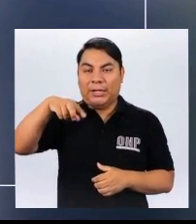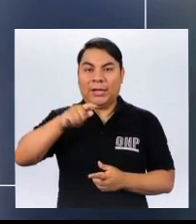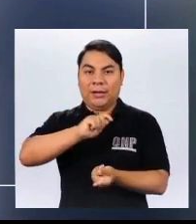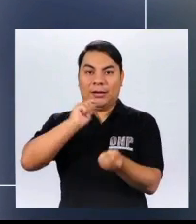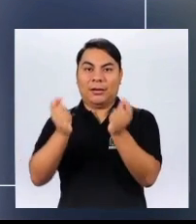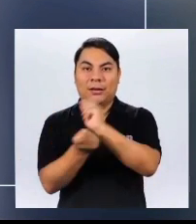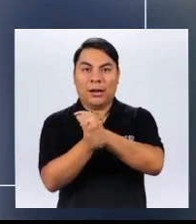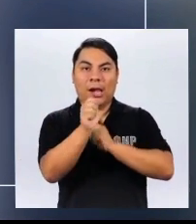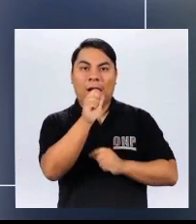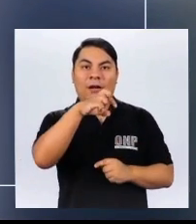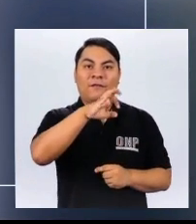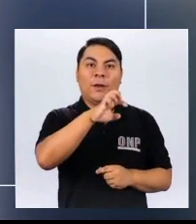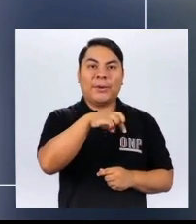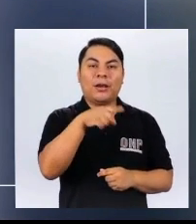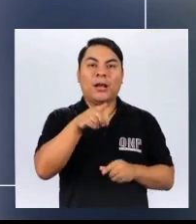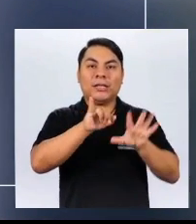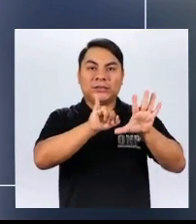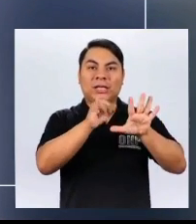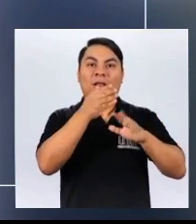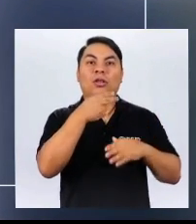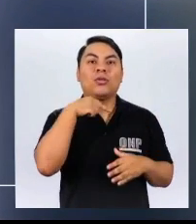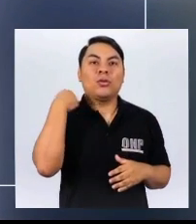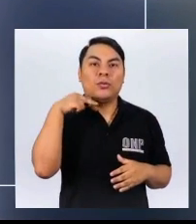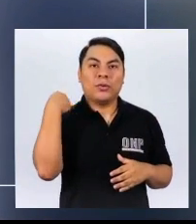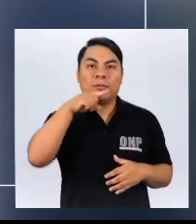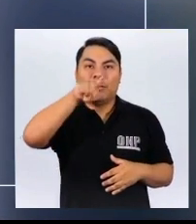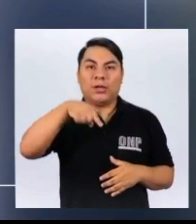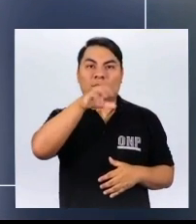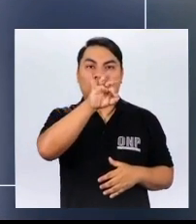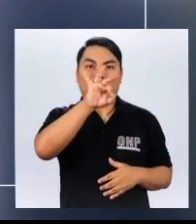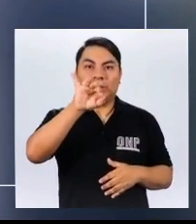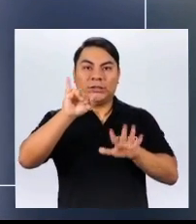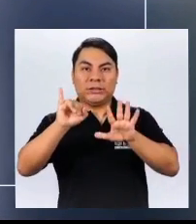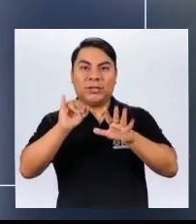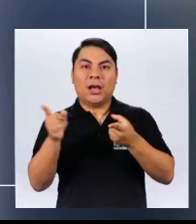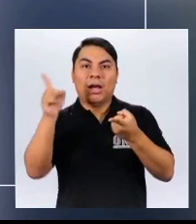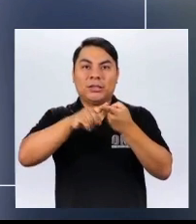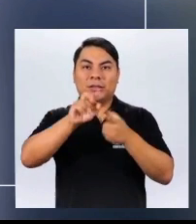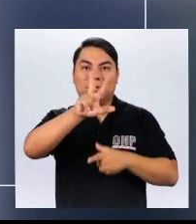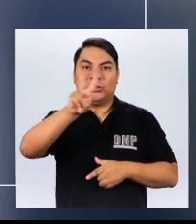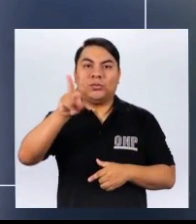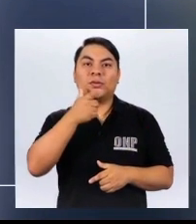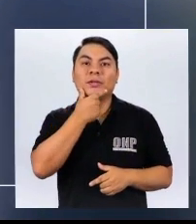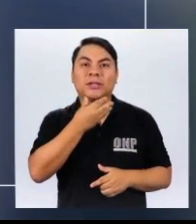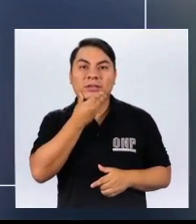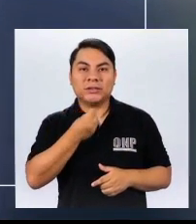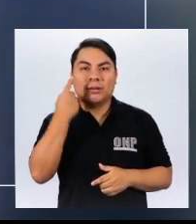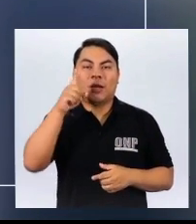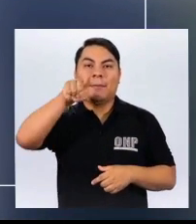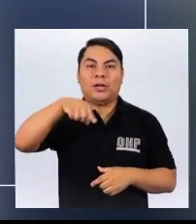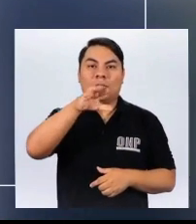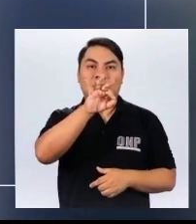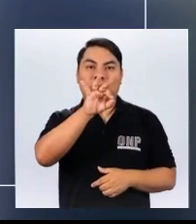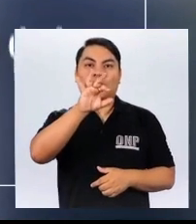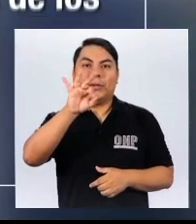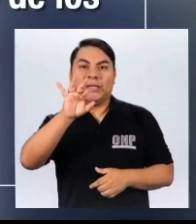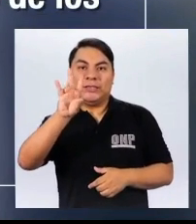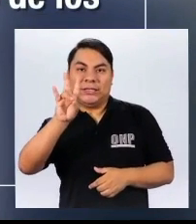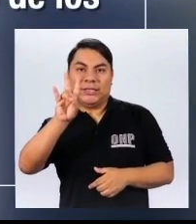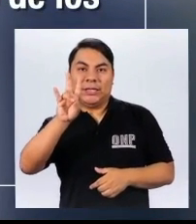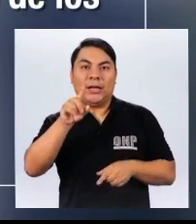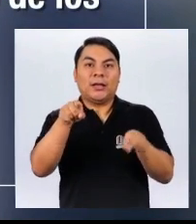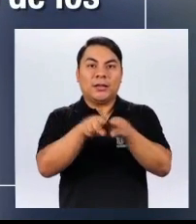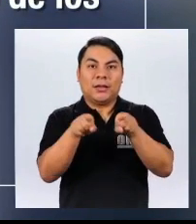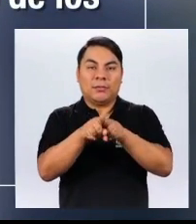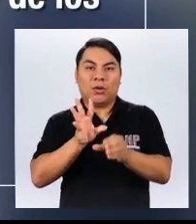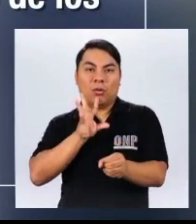haberse afiliado al Sistema Privado de Pensiones desde el 6 de noviembre de 1996 hasta el 31 de diciembre de 1997 También